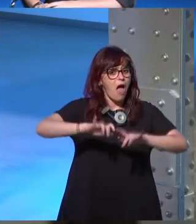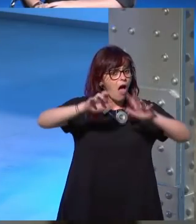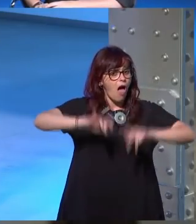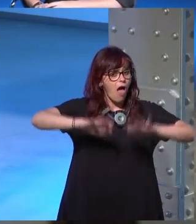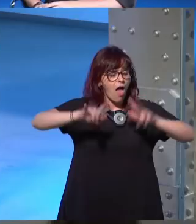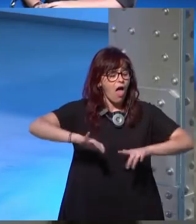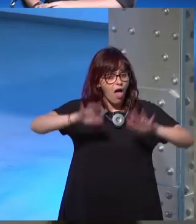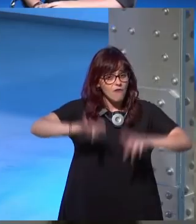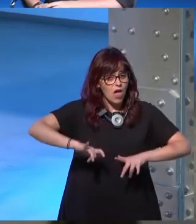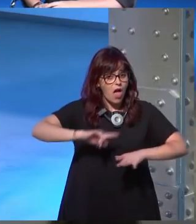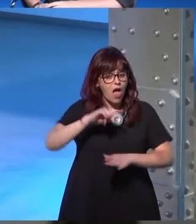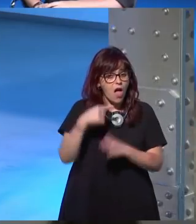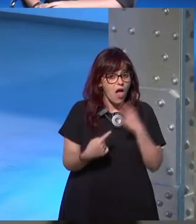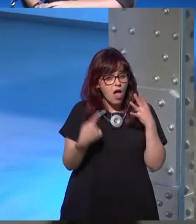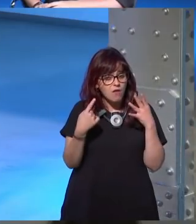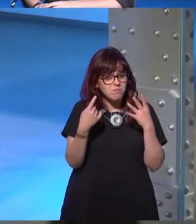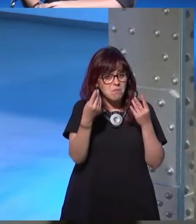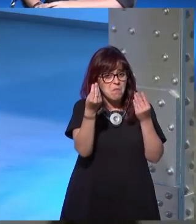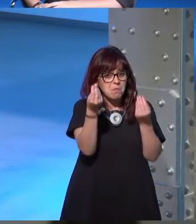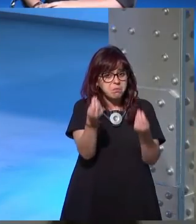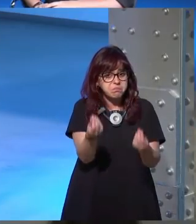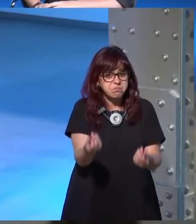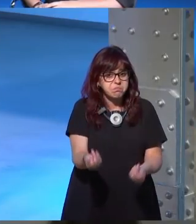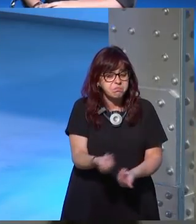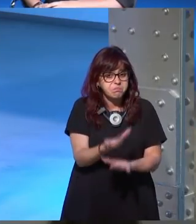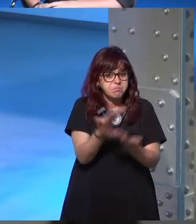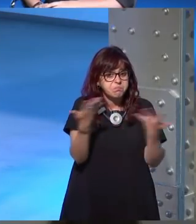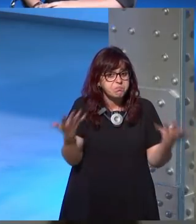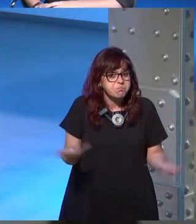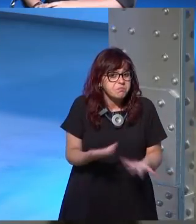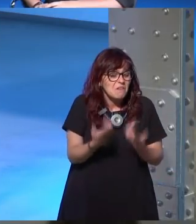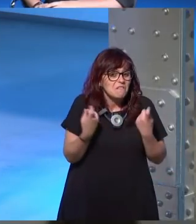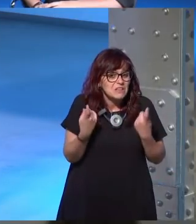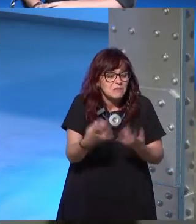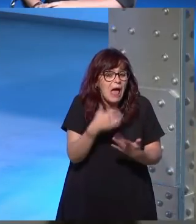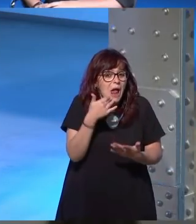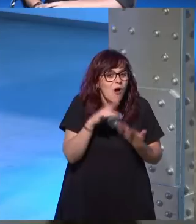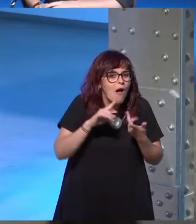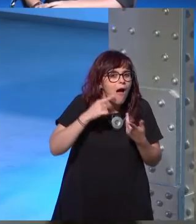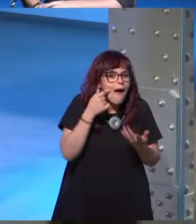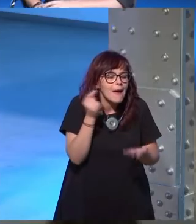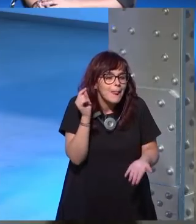acabas agotada has llegado al final y estás agotada y nada ha cambiado así que